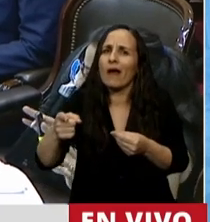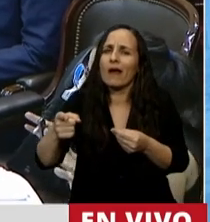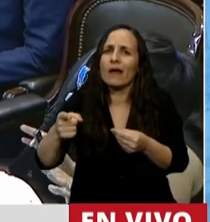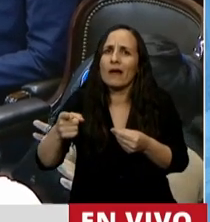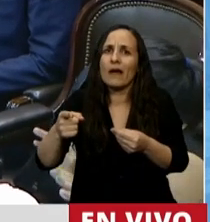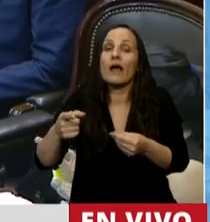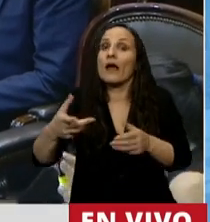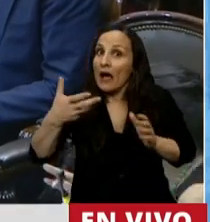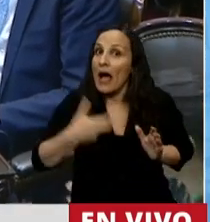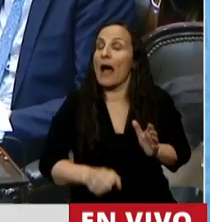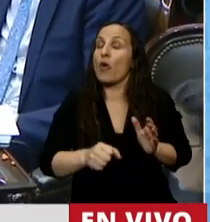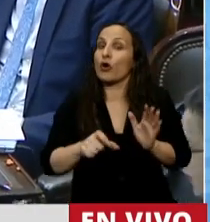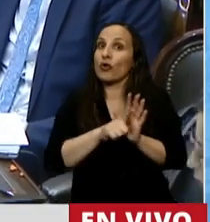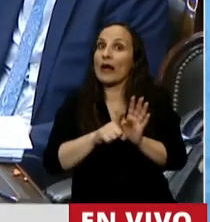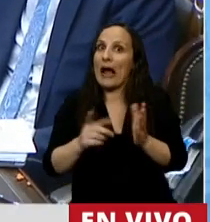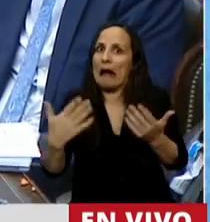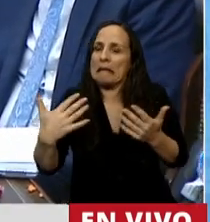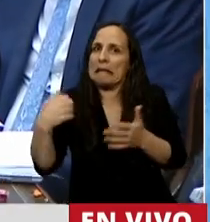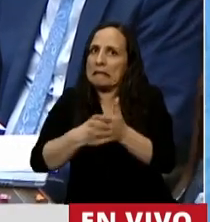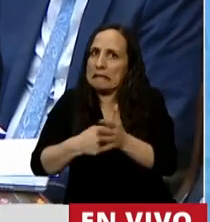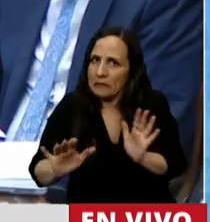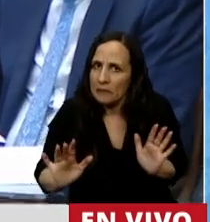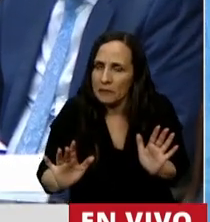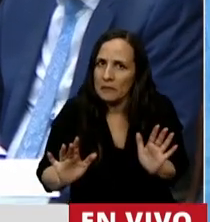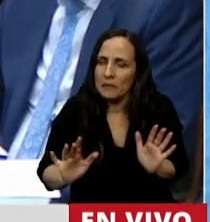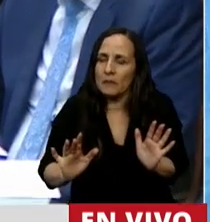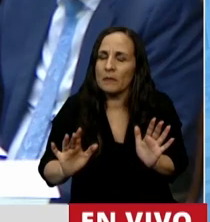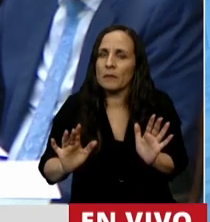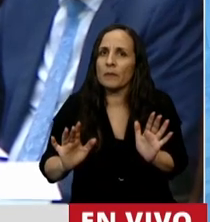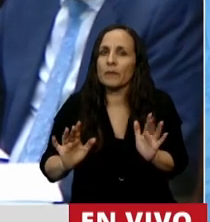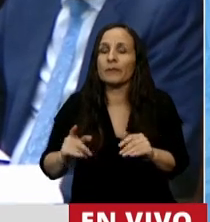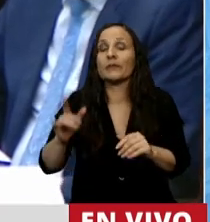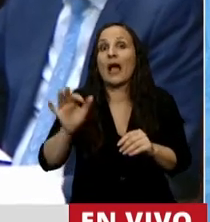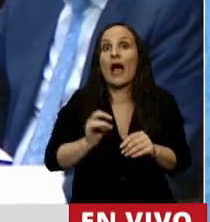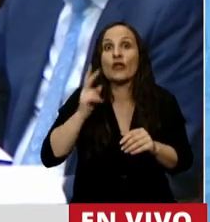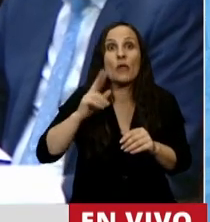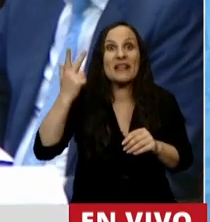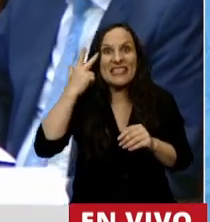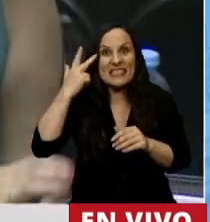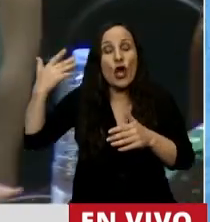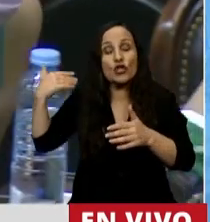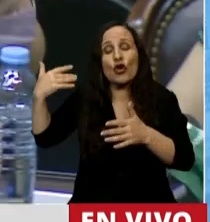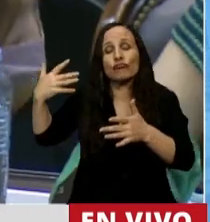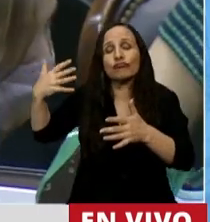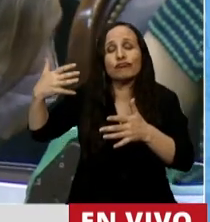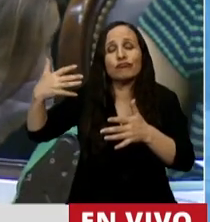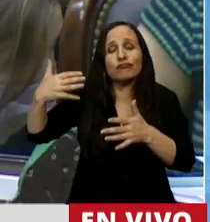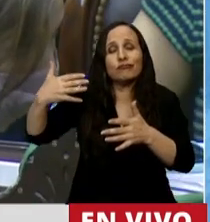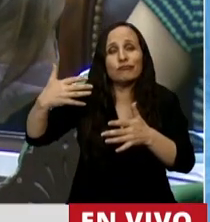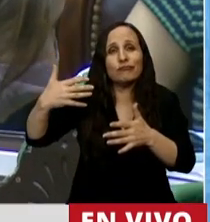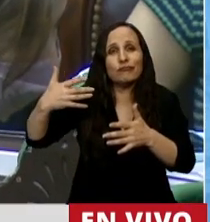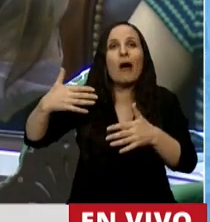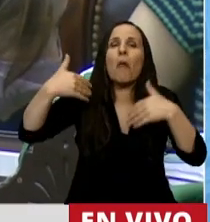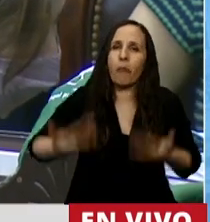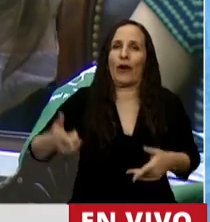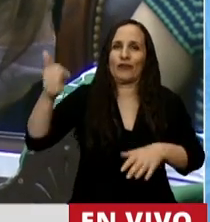que el aborto sea legal, seguro y gratuito. Todo lo que pasó en el 2018 nos permite llegar acá a este